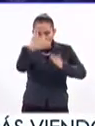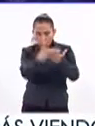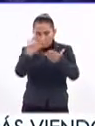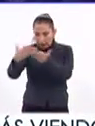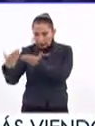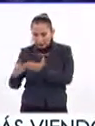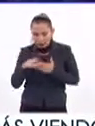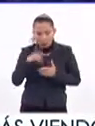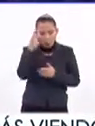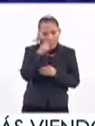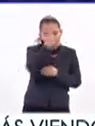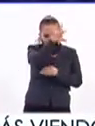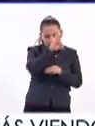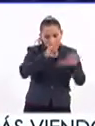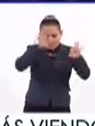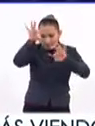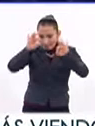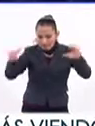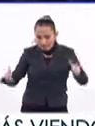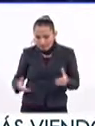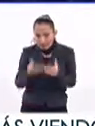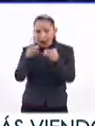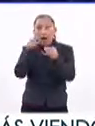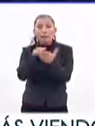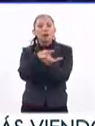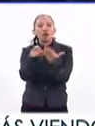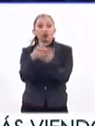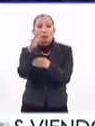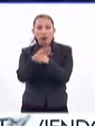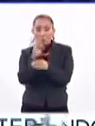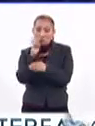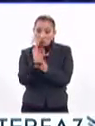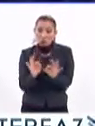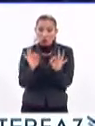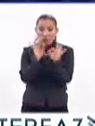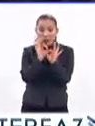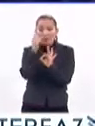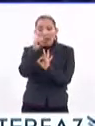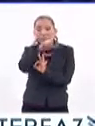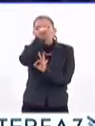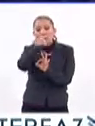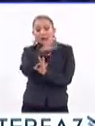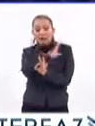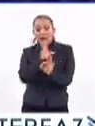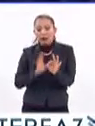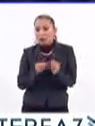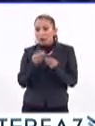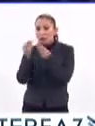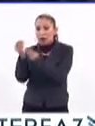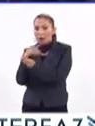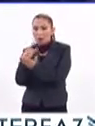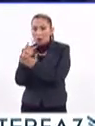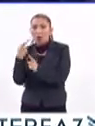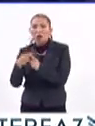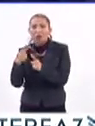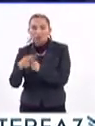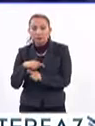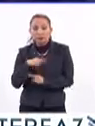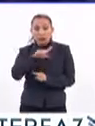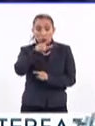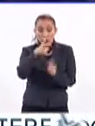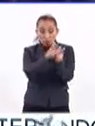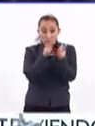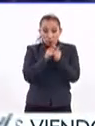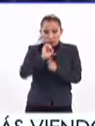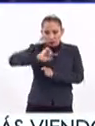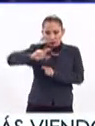deben pasar a la ronda de selección, donde se eligen a los proyectos más destacados para ser los candidatos al galardón. Finalmente, un grupo